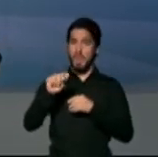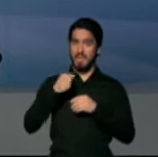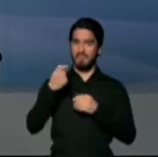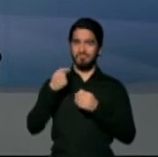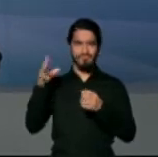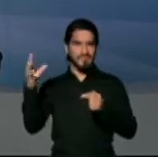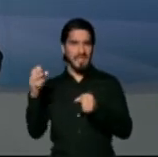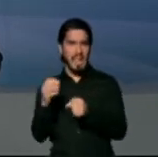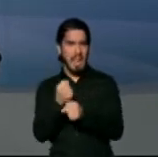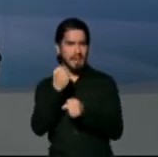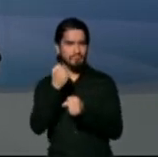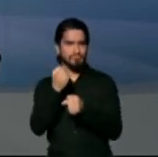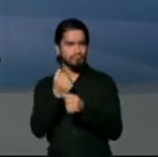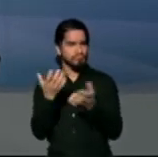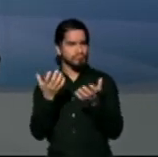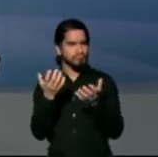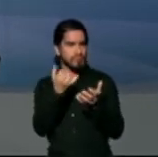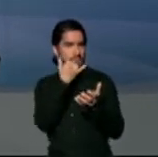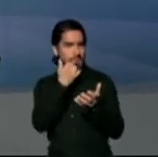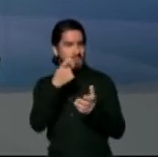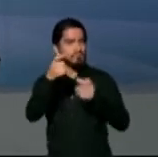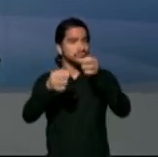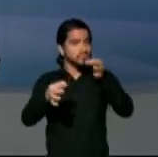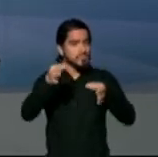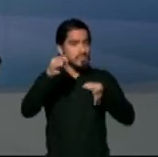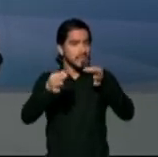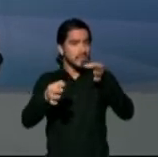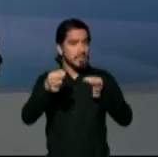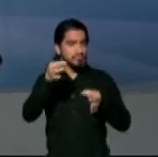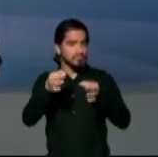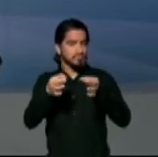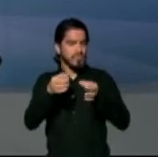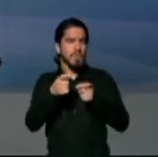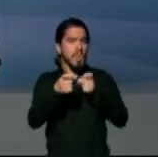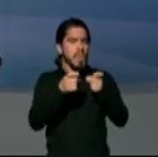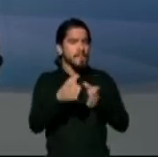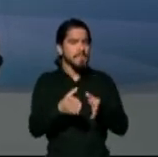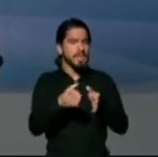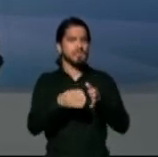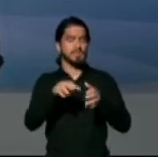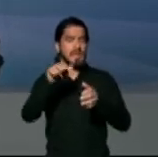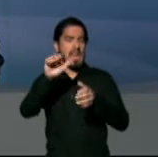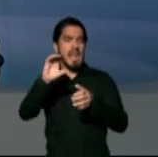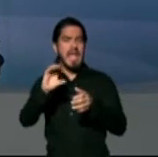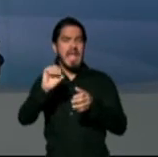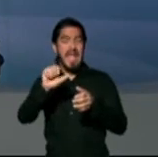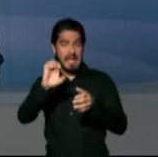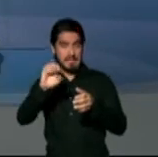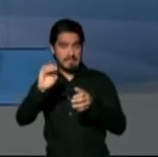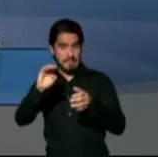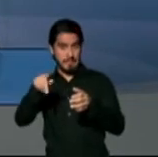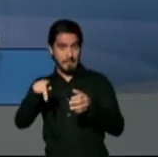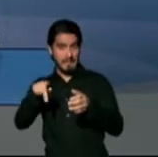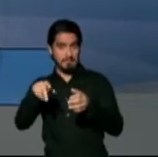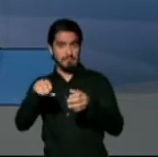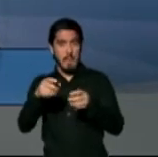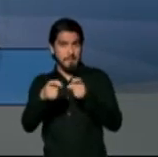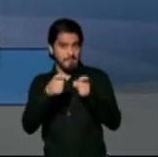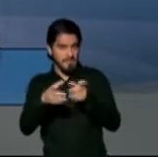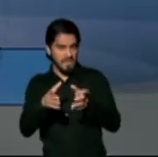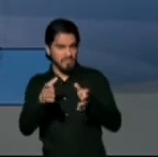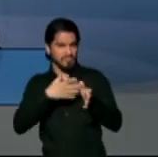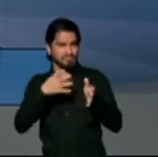acudir al tribunal de apelaciones toda vez que el agente administrador de SP management contratado por la administración de vivienda pública